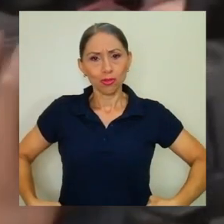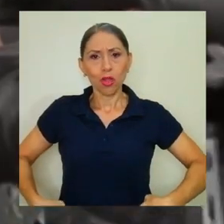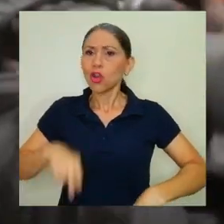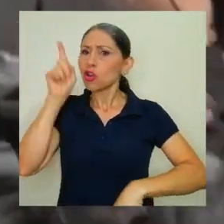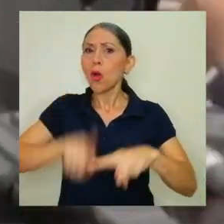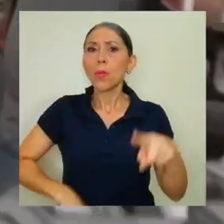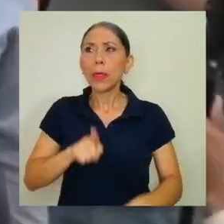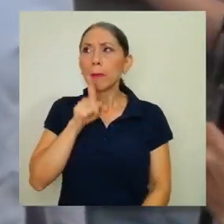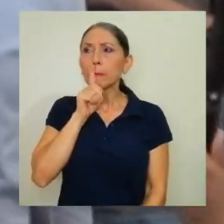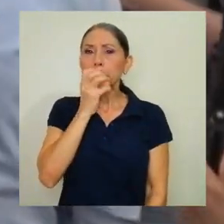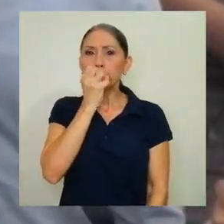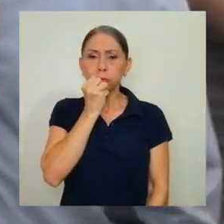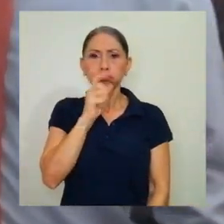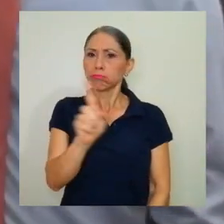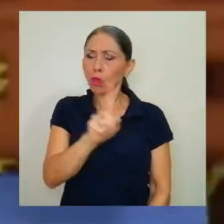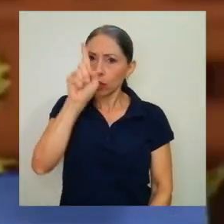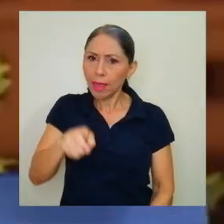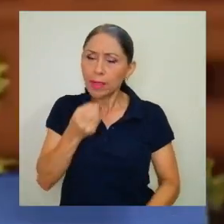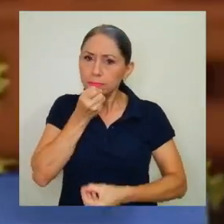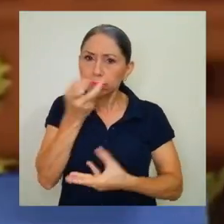puede guardar silencio ante estos actos.